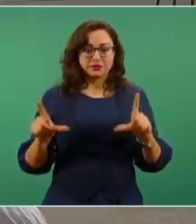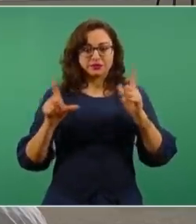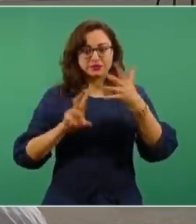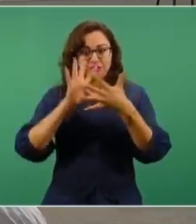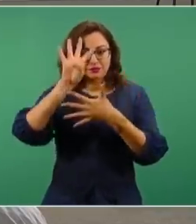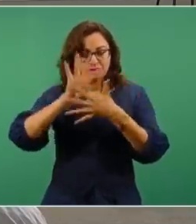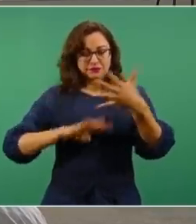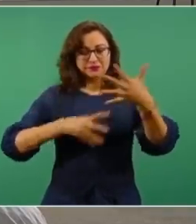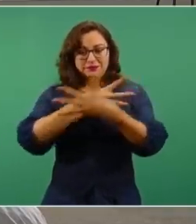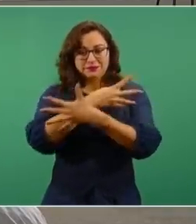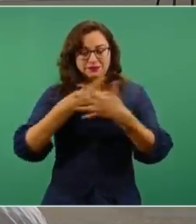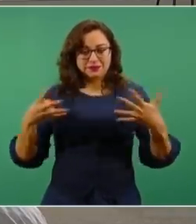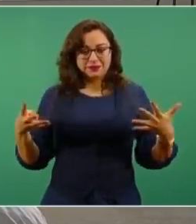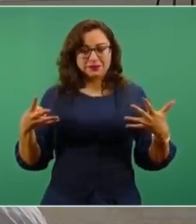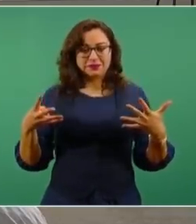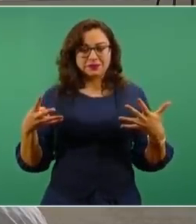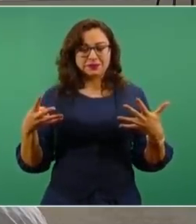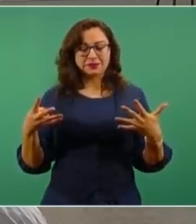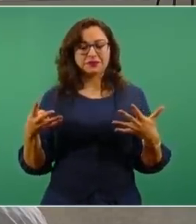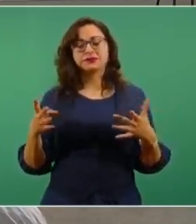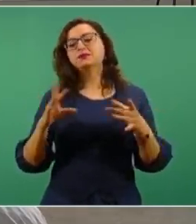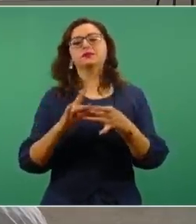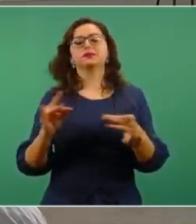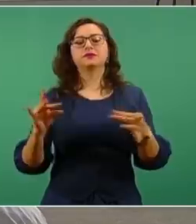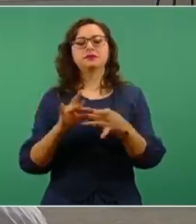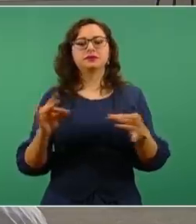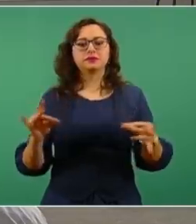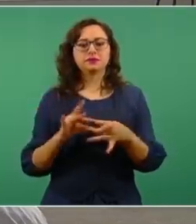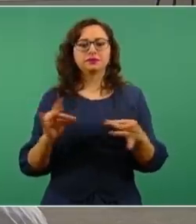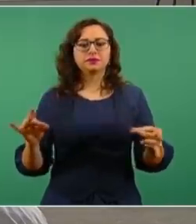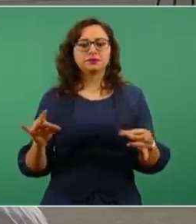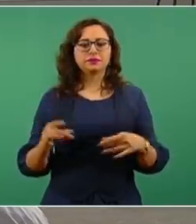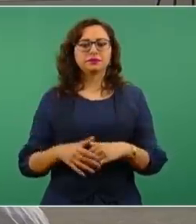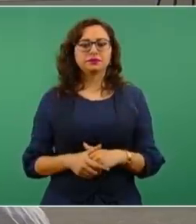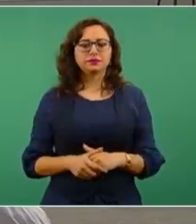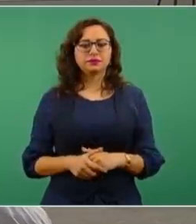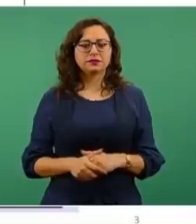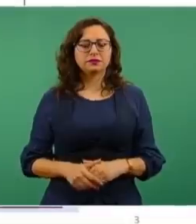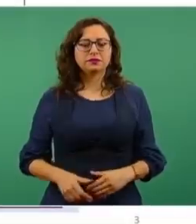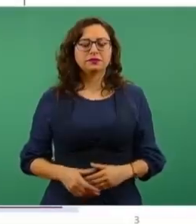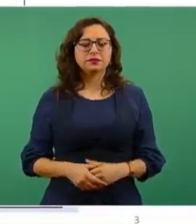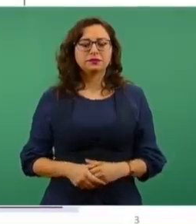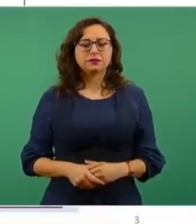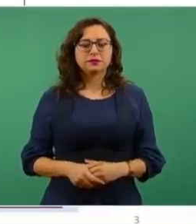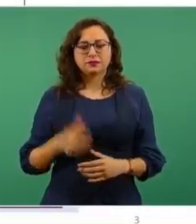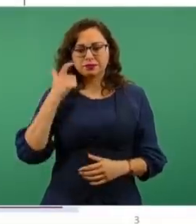voy a tratar de explicar. ¿Me puedo mover, presidente? Sí, cómo no.